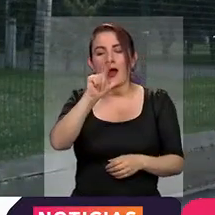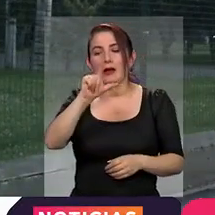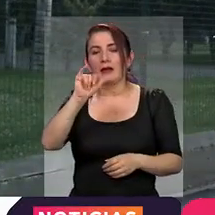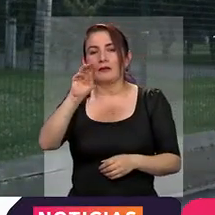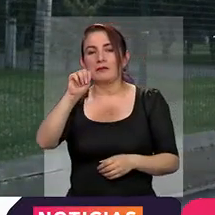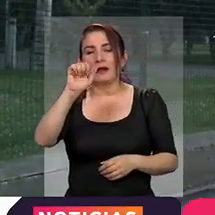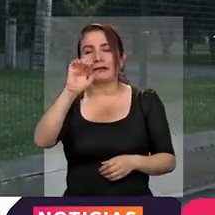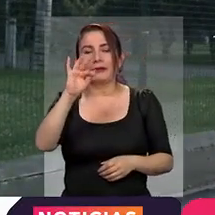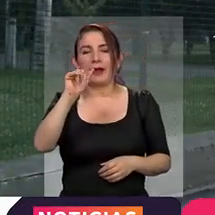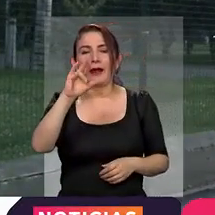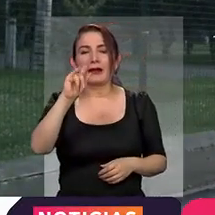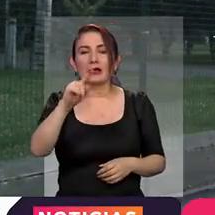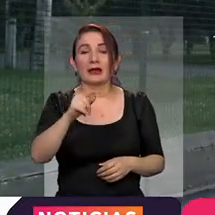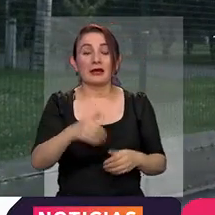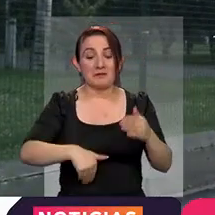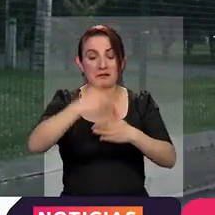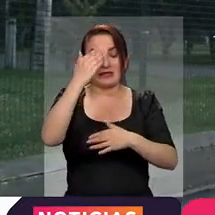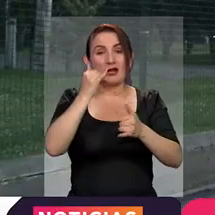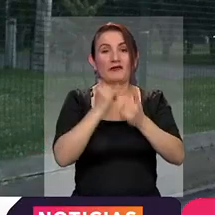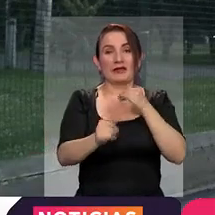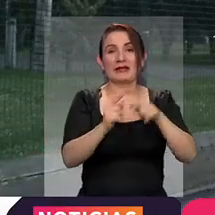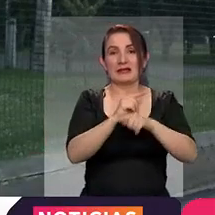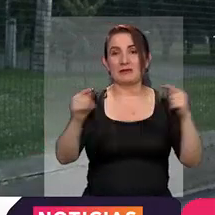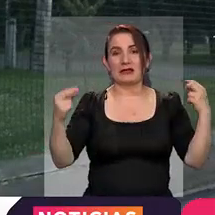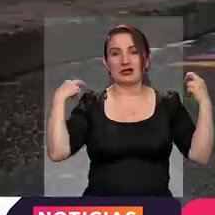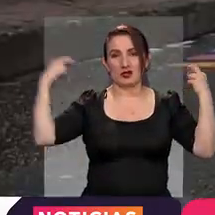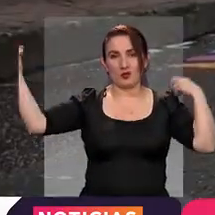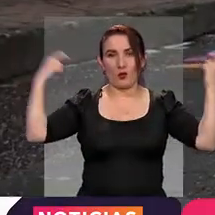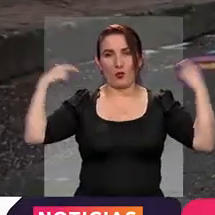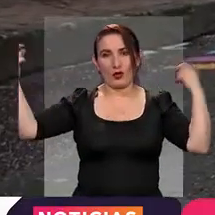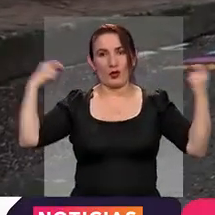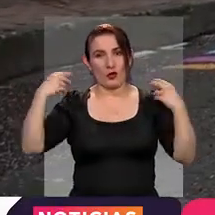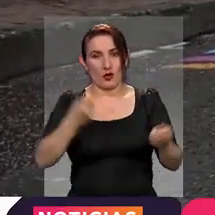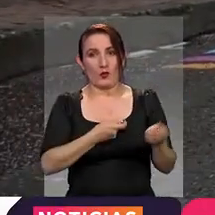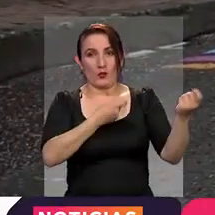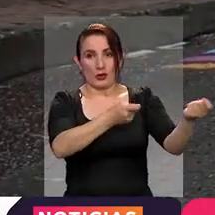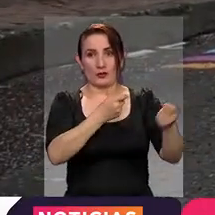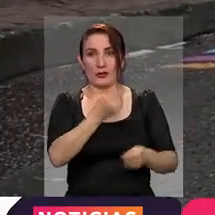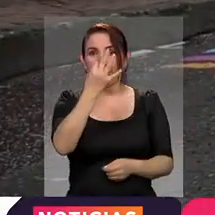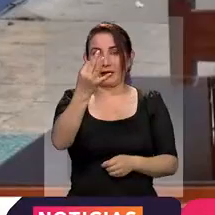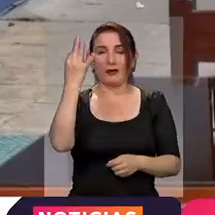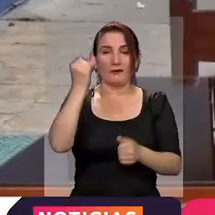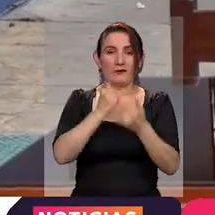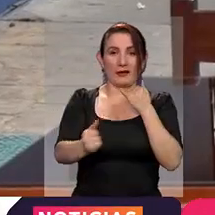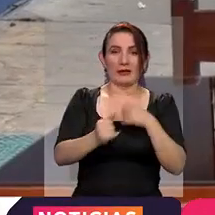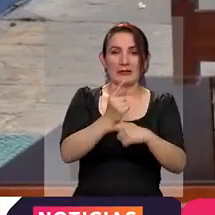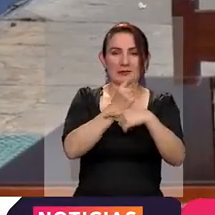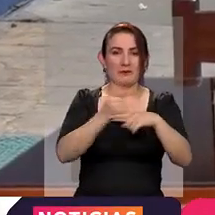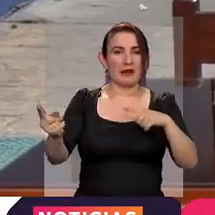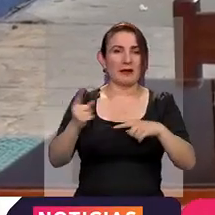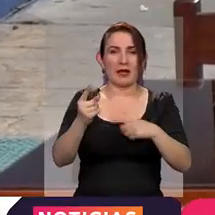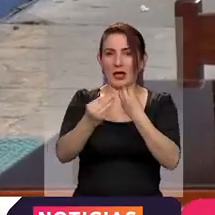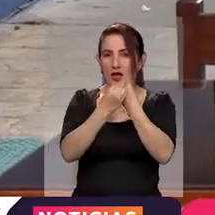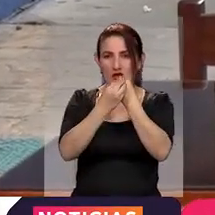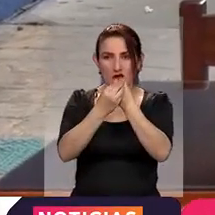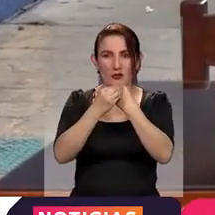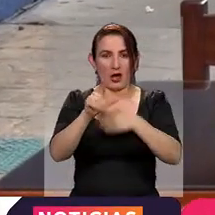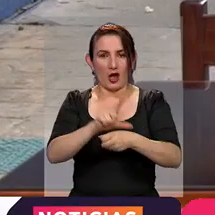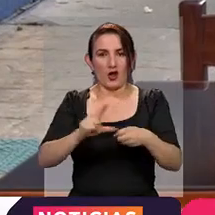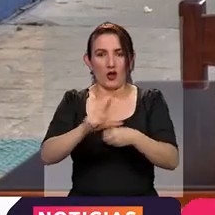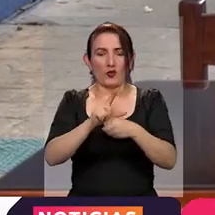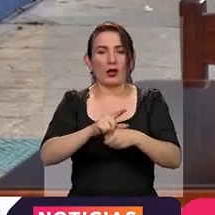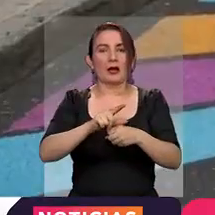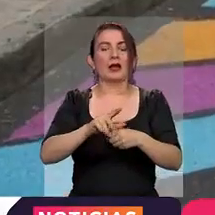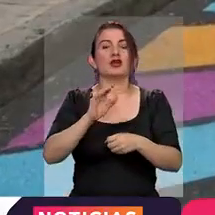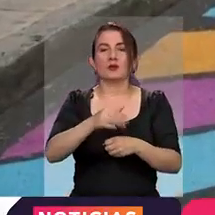iniciará este fin de semana al aire libre en el Parque Simón Bolívar. Los próximos tres fines de semana la gastronomía local se tomará a las